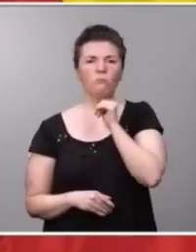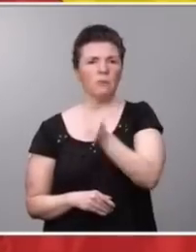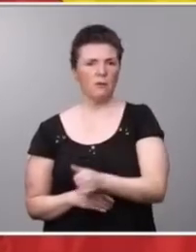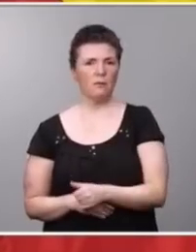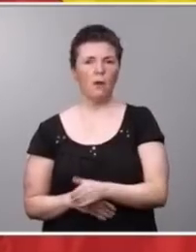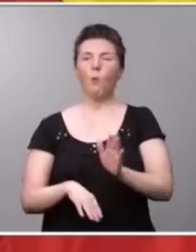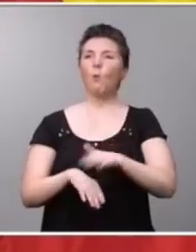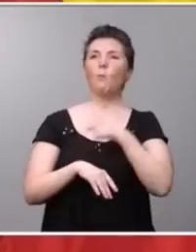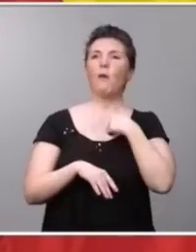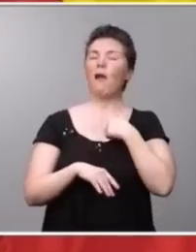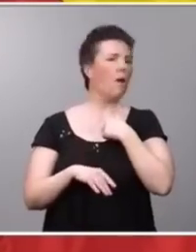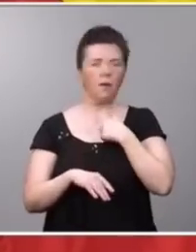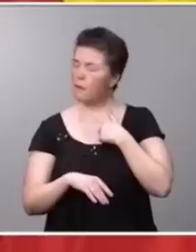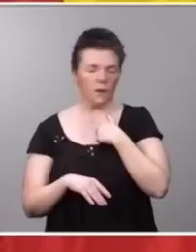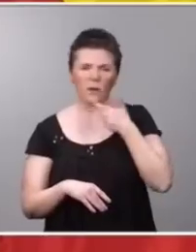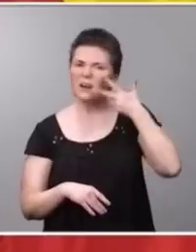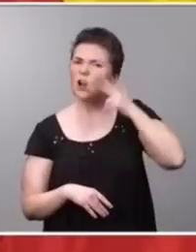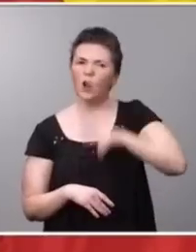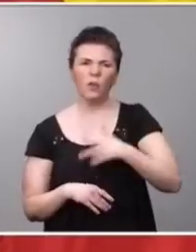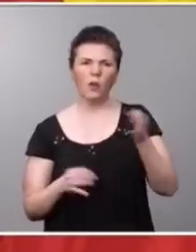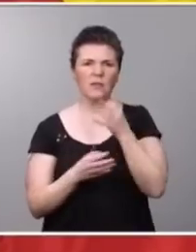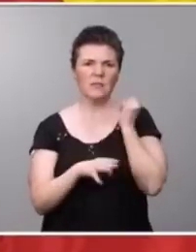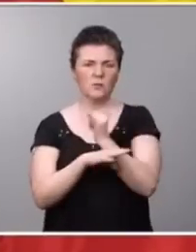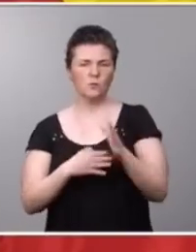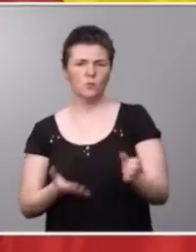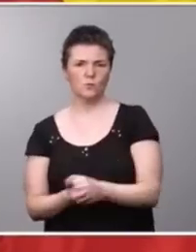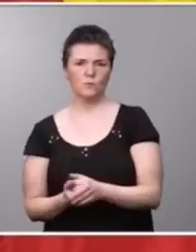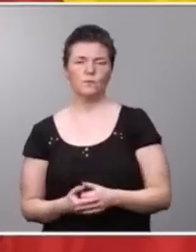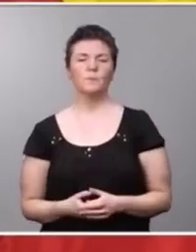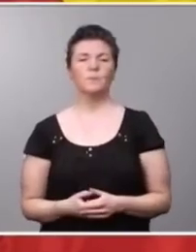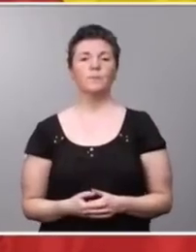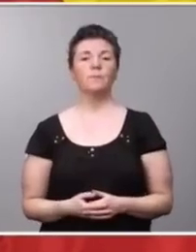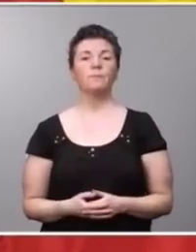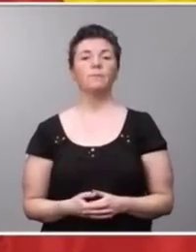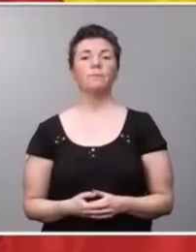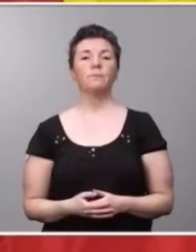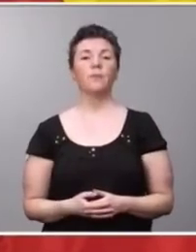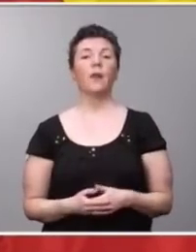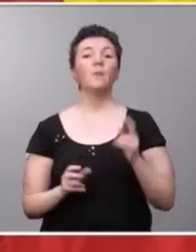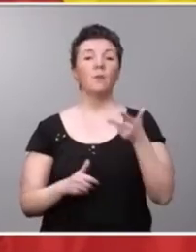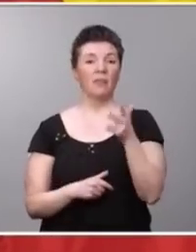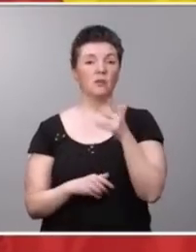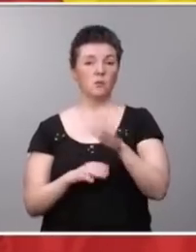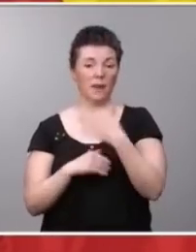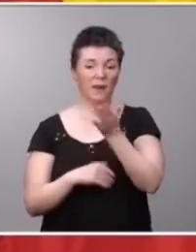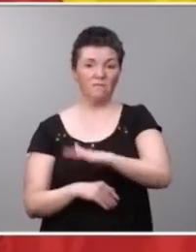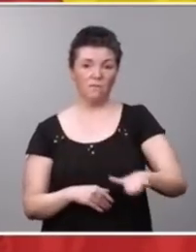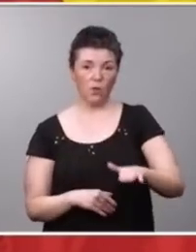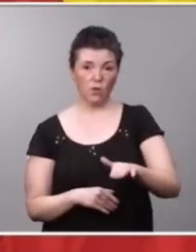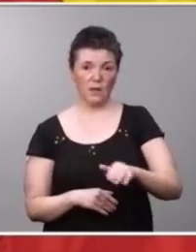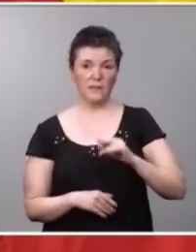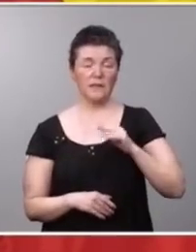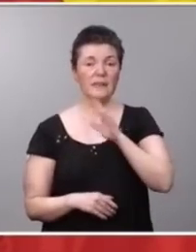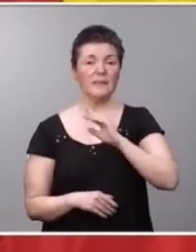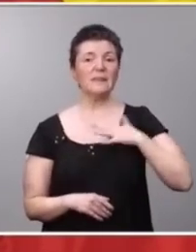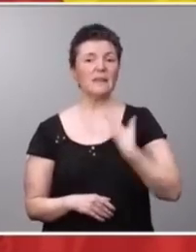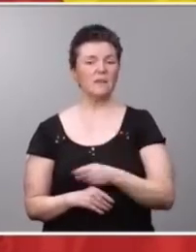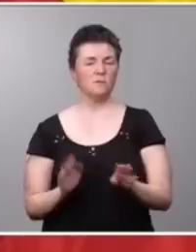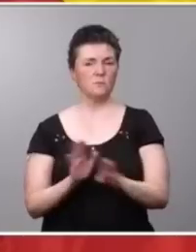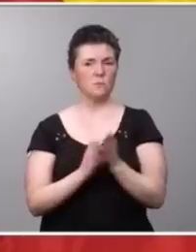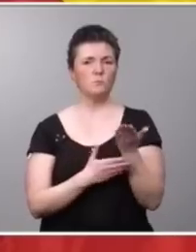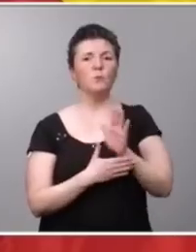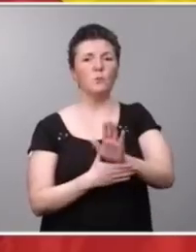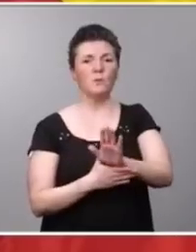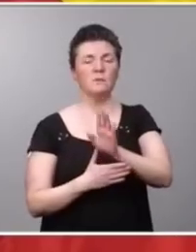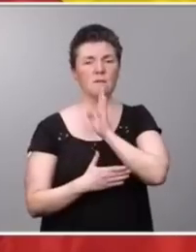el máximo reconocimiento por parte de todas las instituciones. En materia de derechos para la infancia trans, mantenemos la propuesta que hicimos